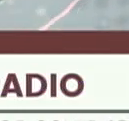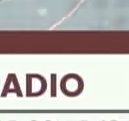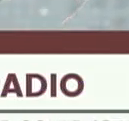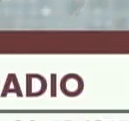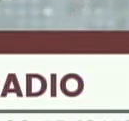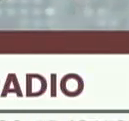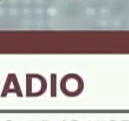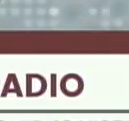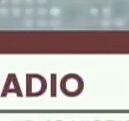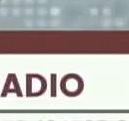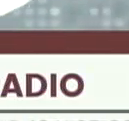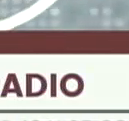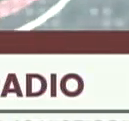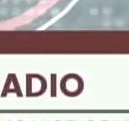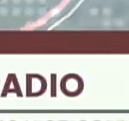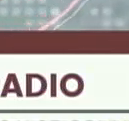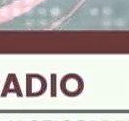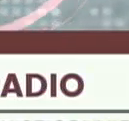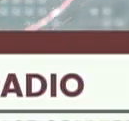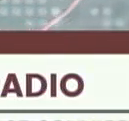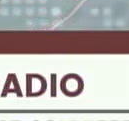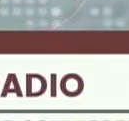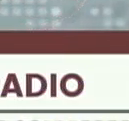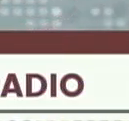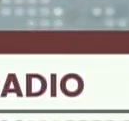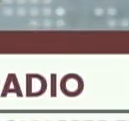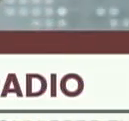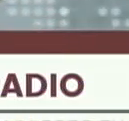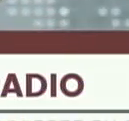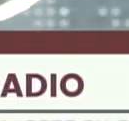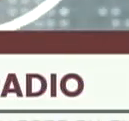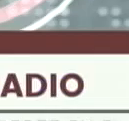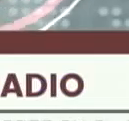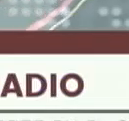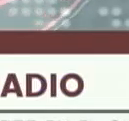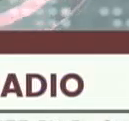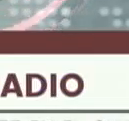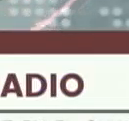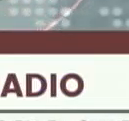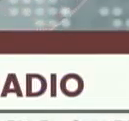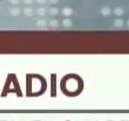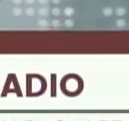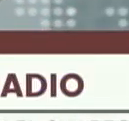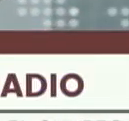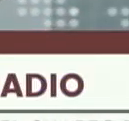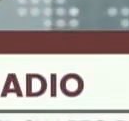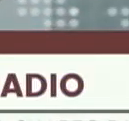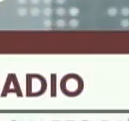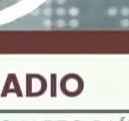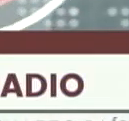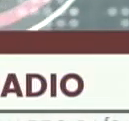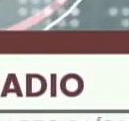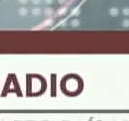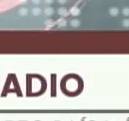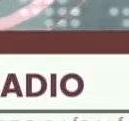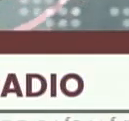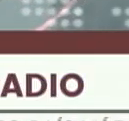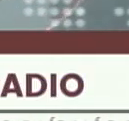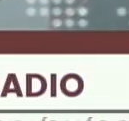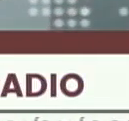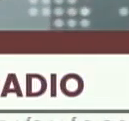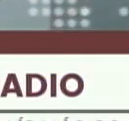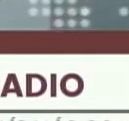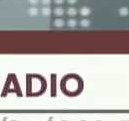muy, muy baja respecto a las cifras de otros países. Estamos en 2,4% de letalidad, una